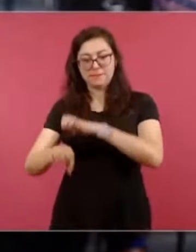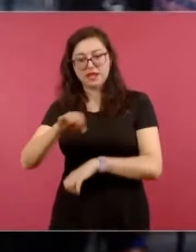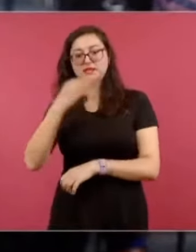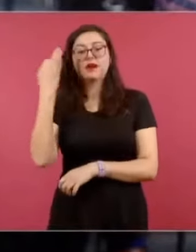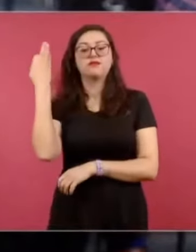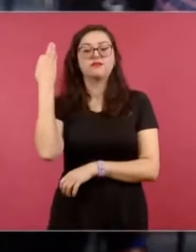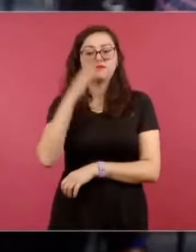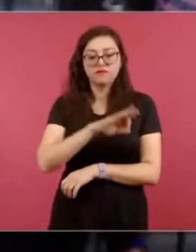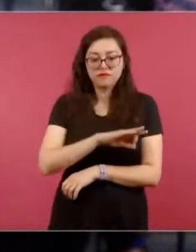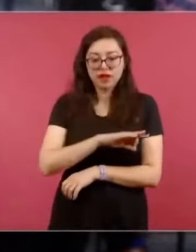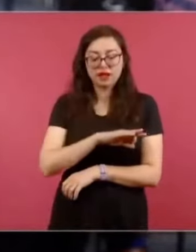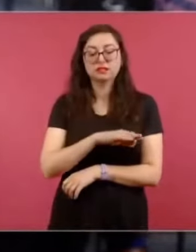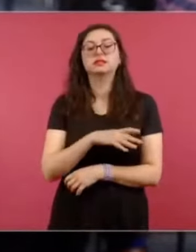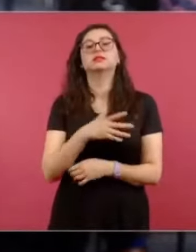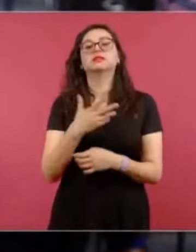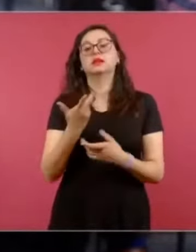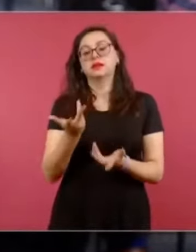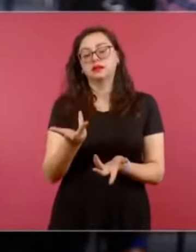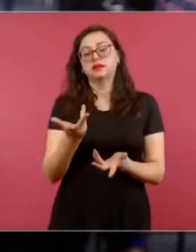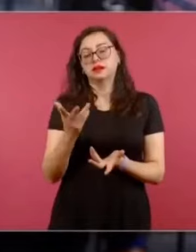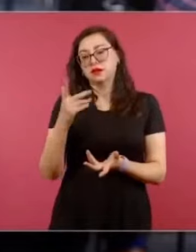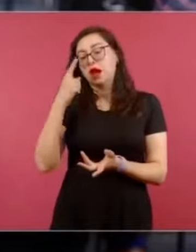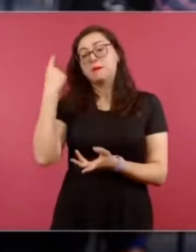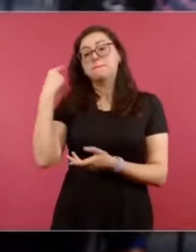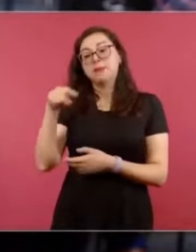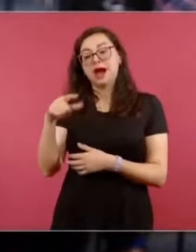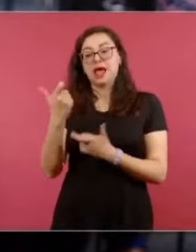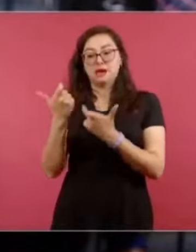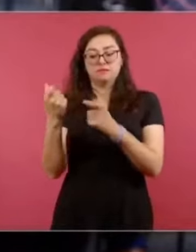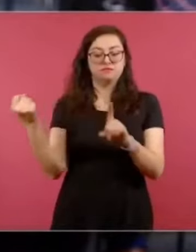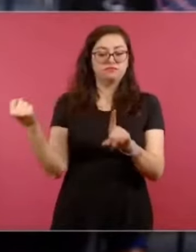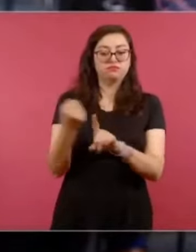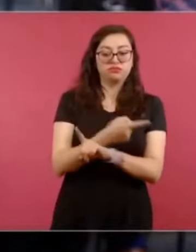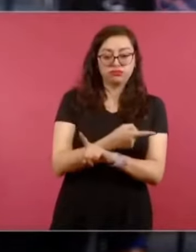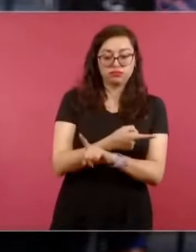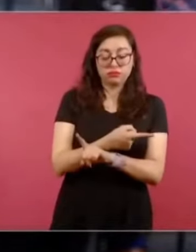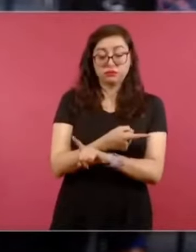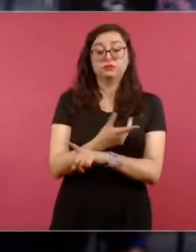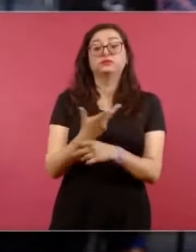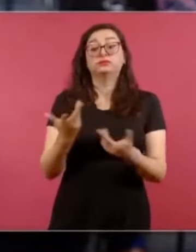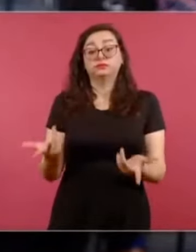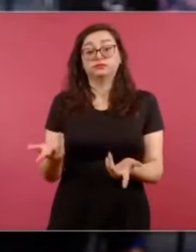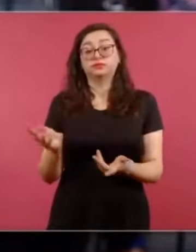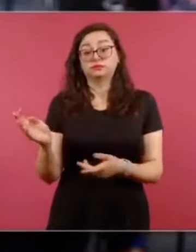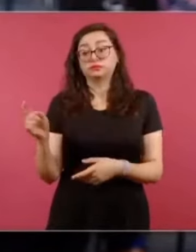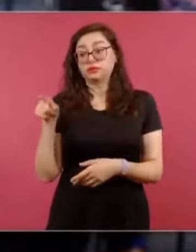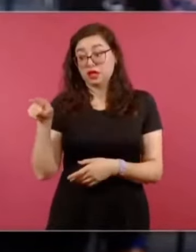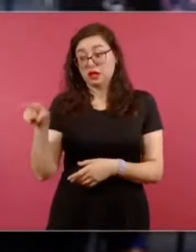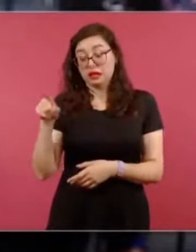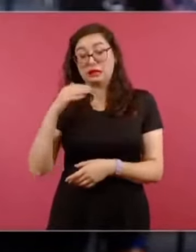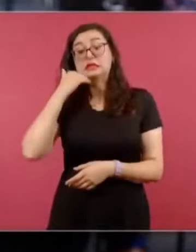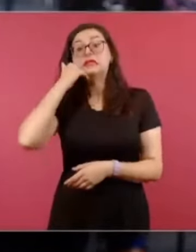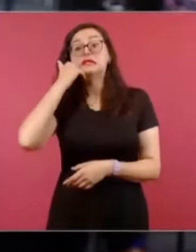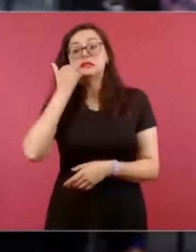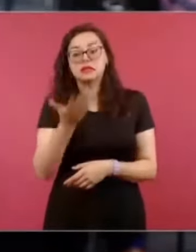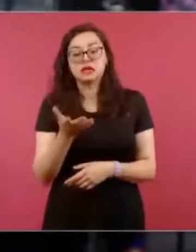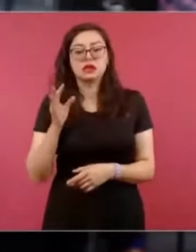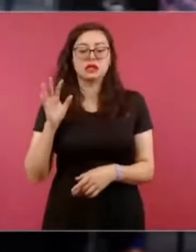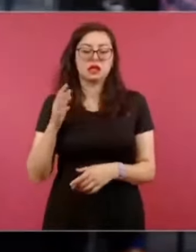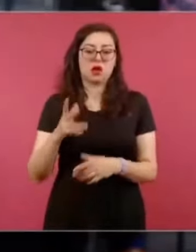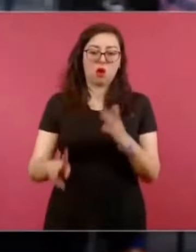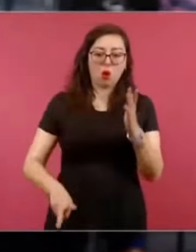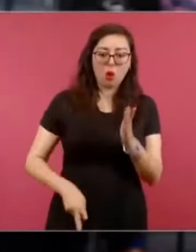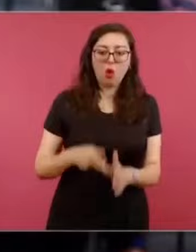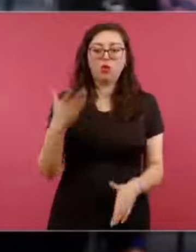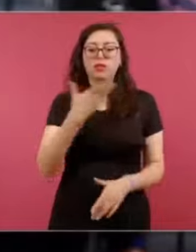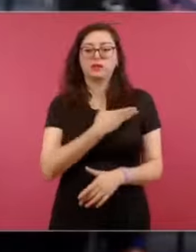que estarían siendo usadas para el desvío de fondos, que bien podrían estar yendo a la campaña. ¿Quién debe tomar en este